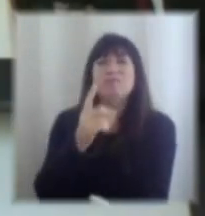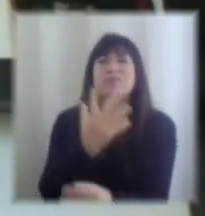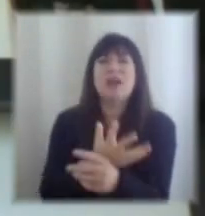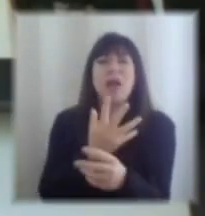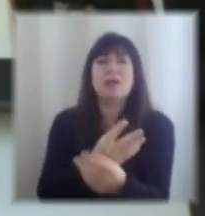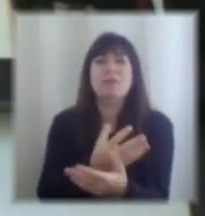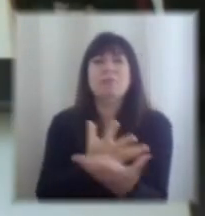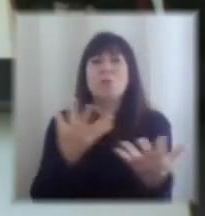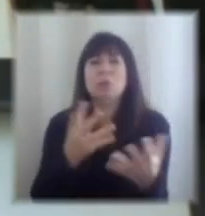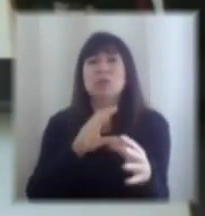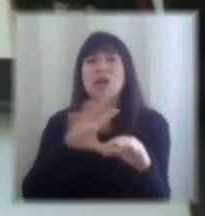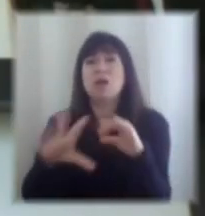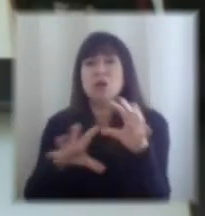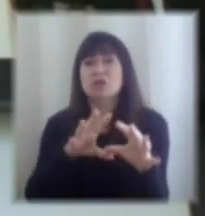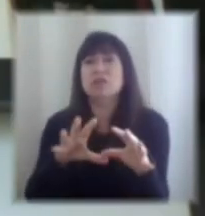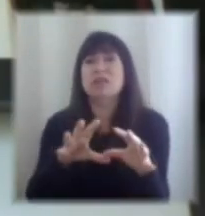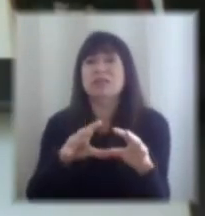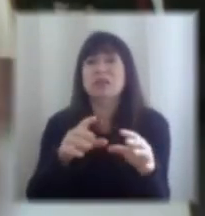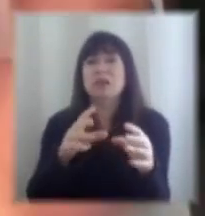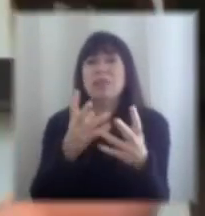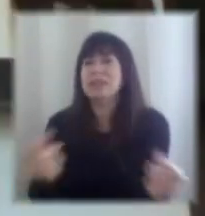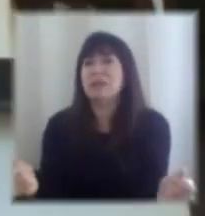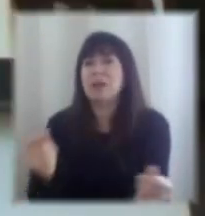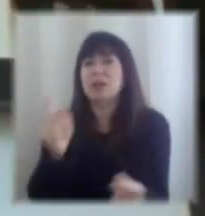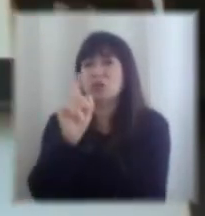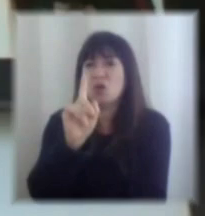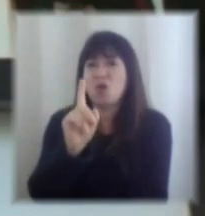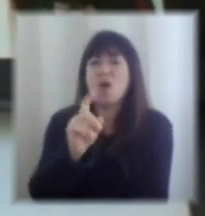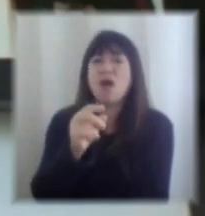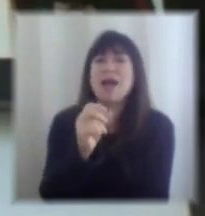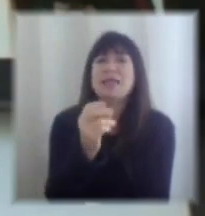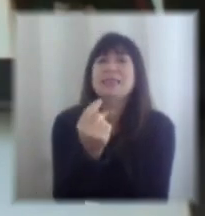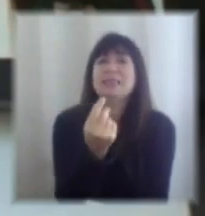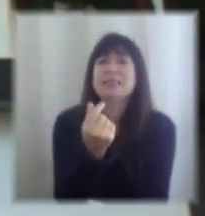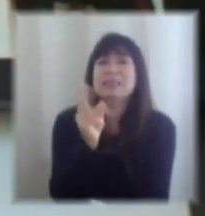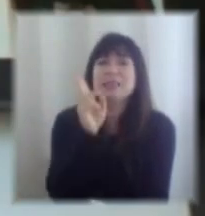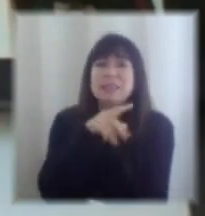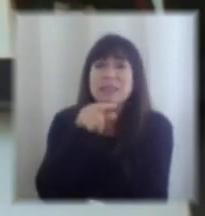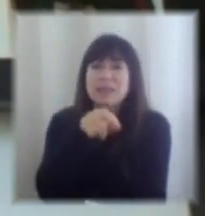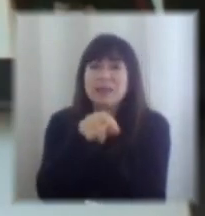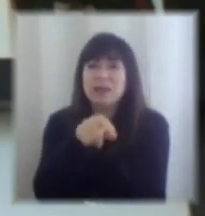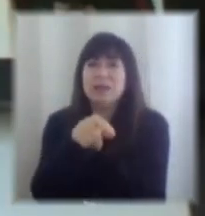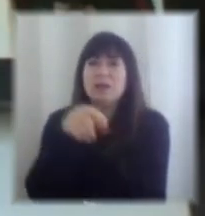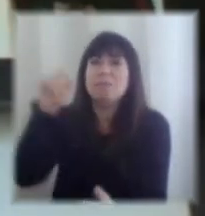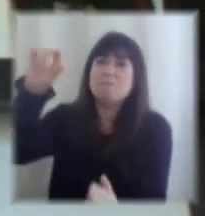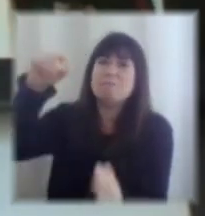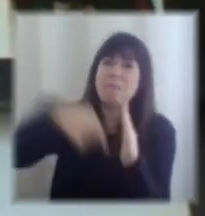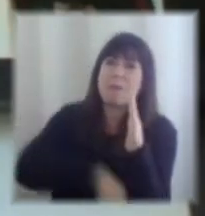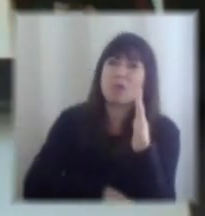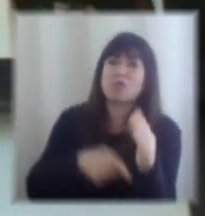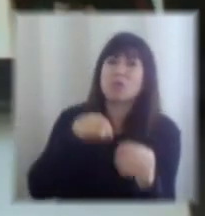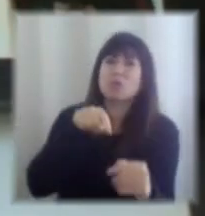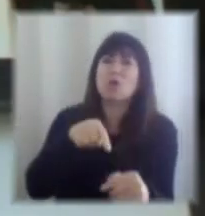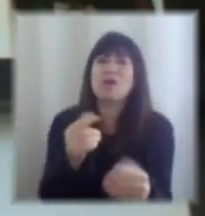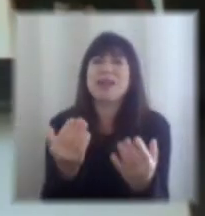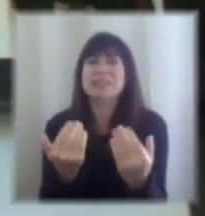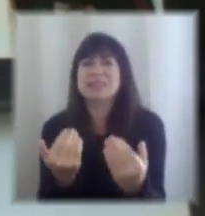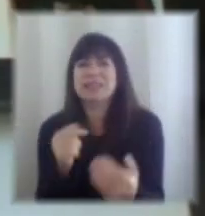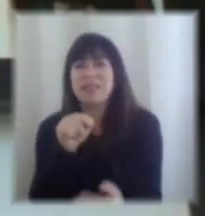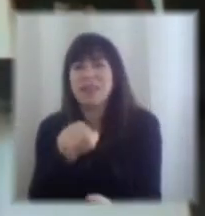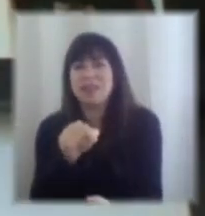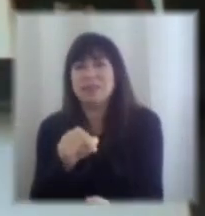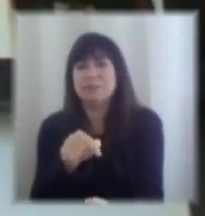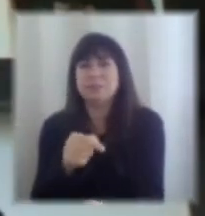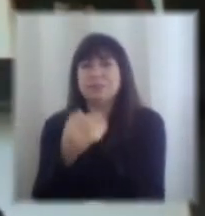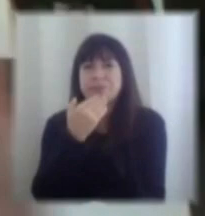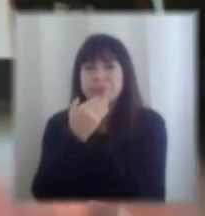escasez se profundizado y se va profundizar y por lo tanto la importancia de focalizar es más importante entonces y también Natalia